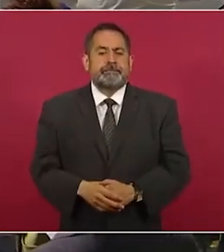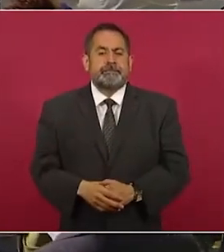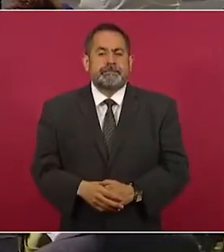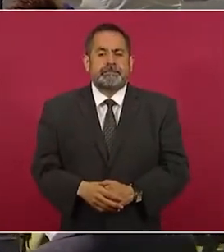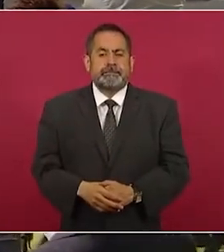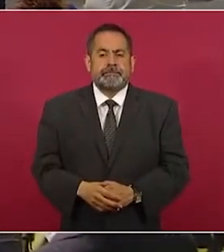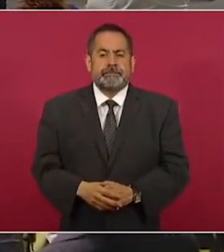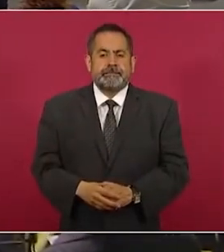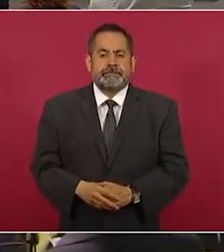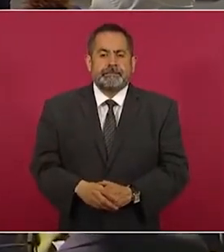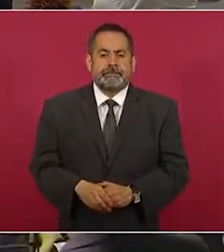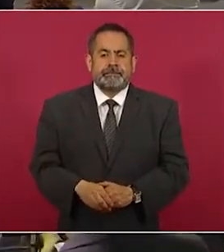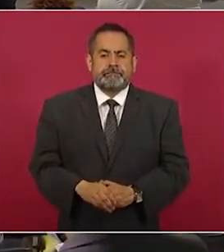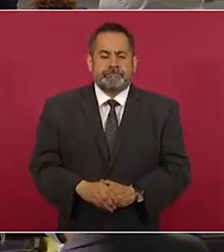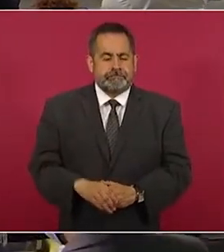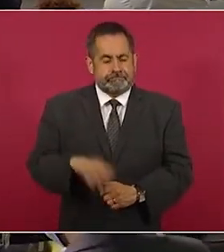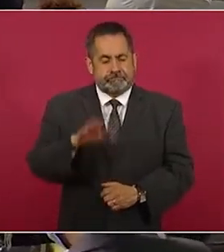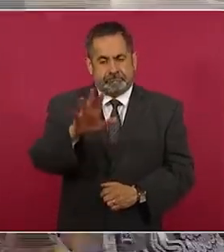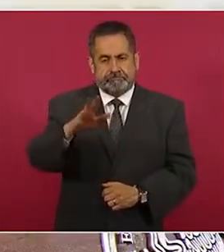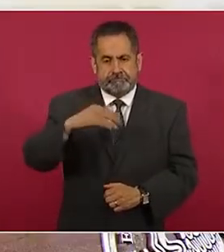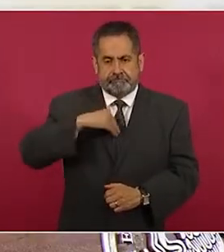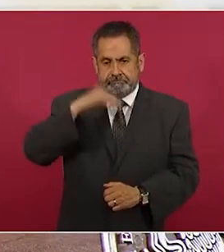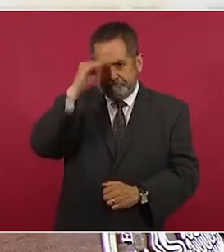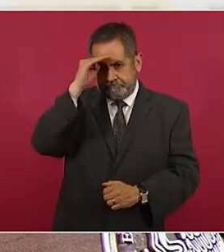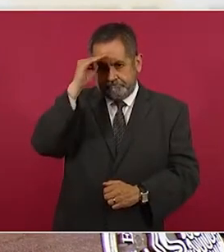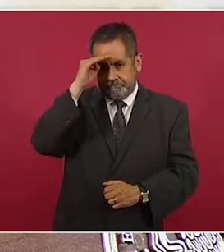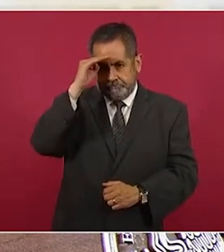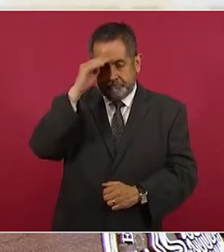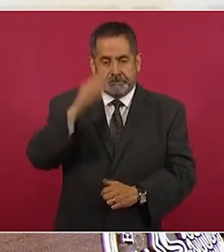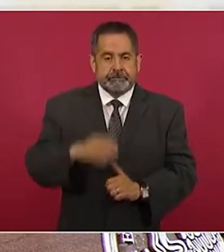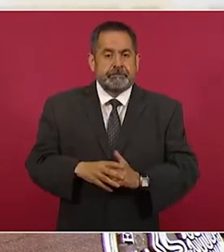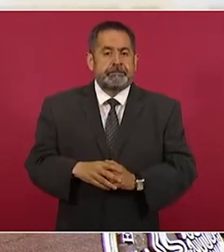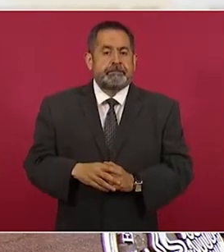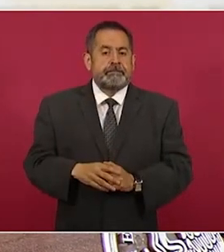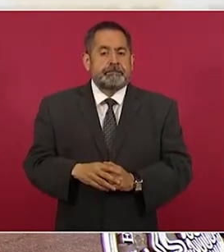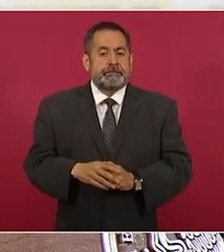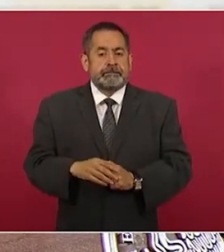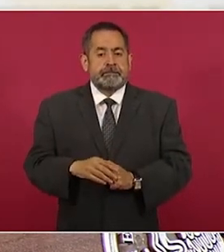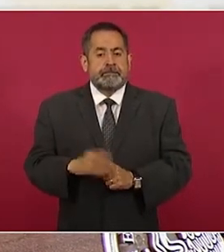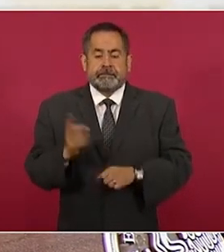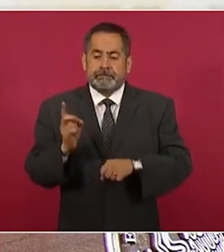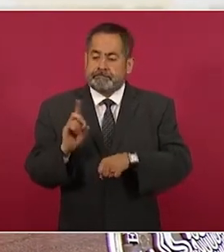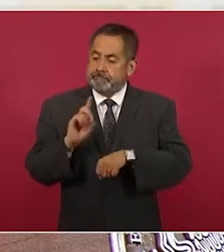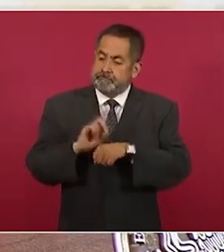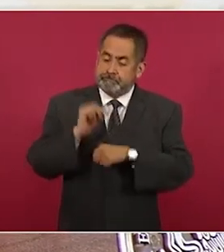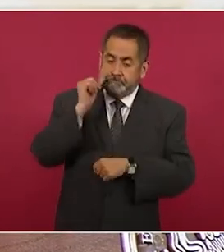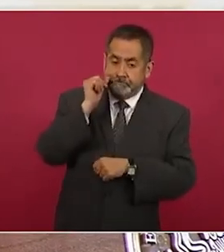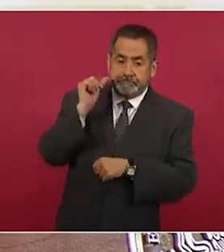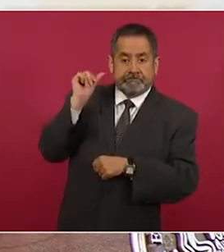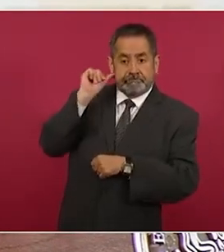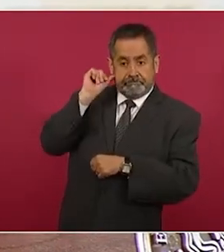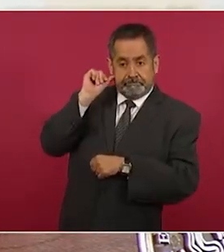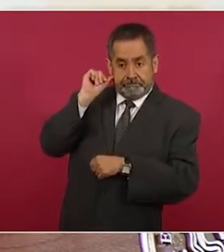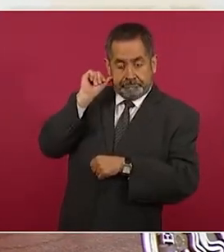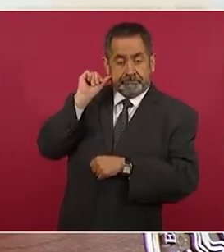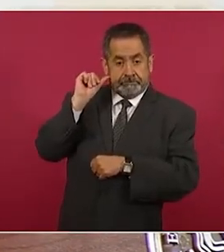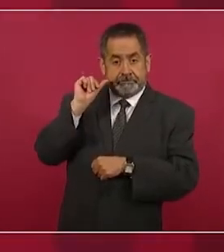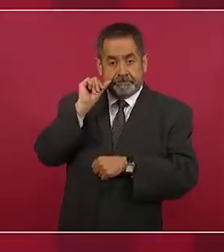considero que el día de ayer se